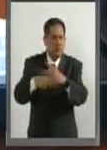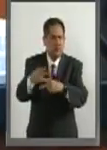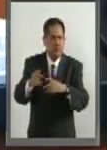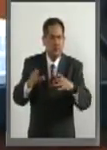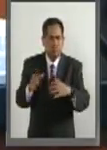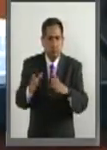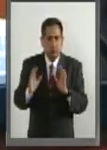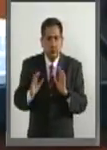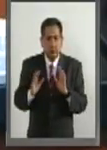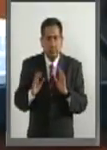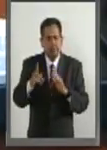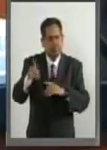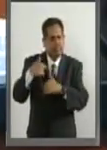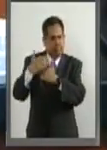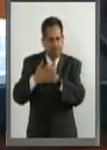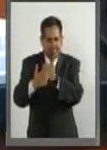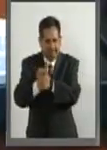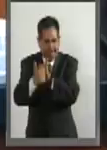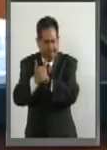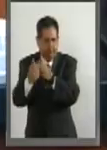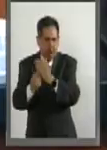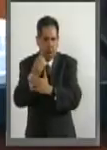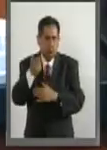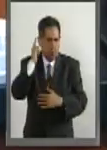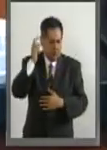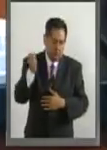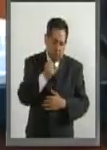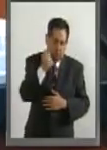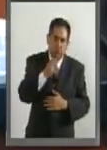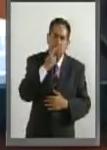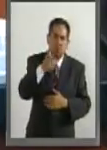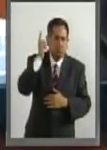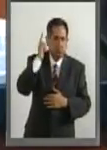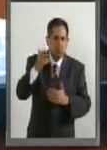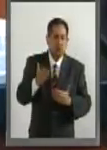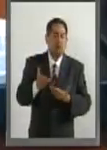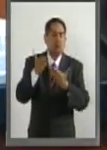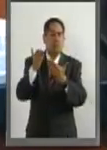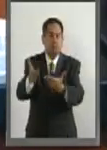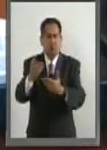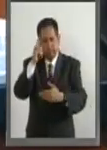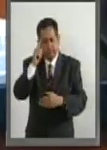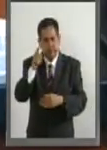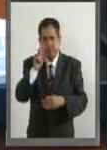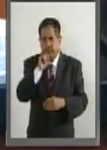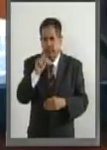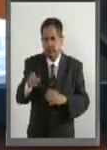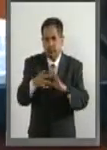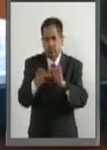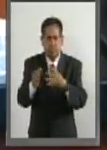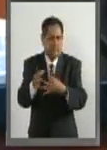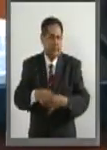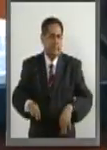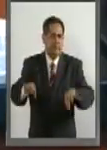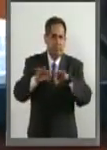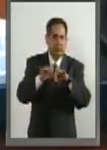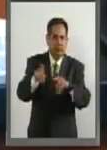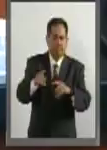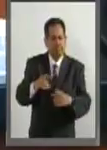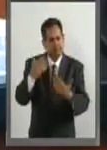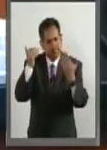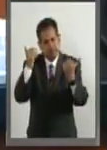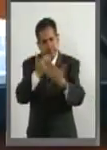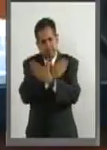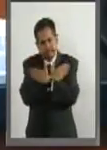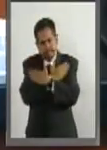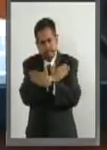batalla nueva y le deseo lo mejor, y querría significar también que es importante despedir a